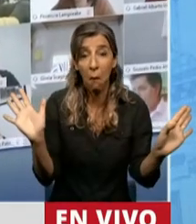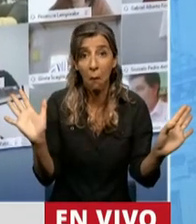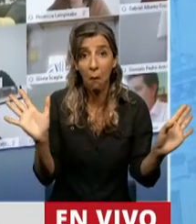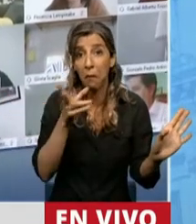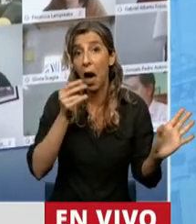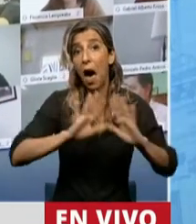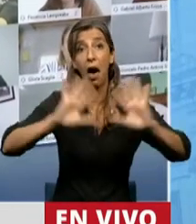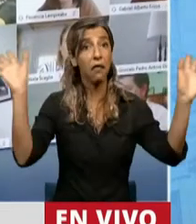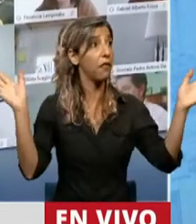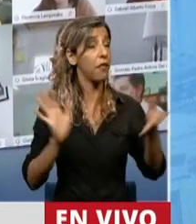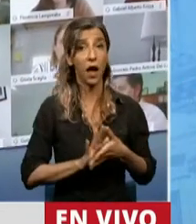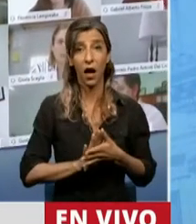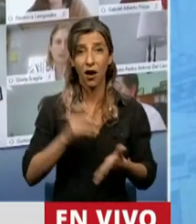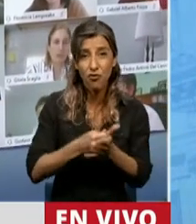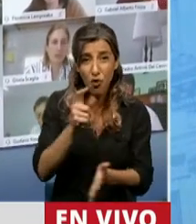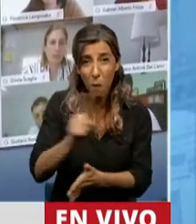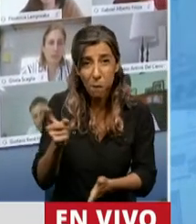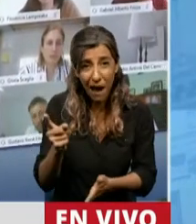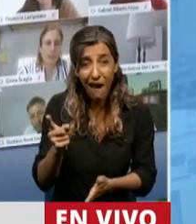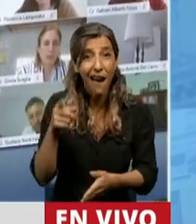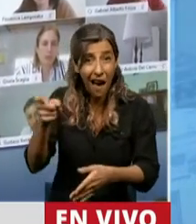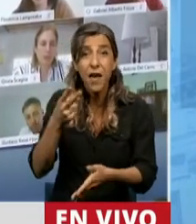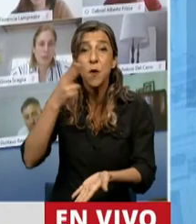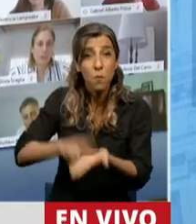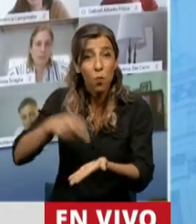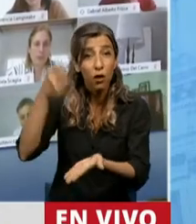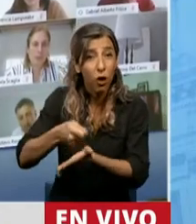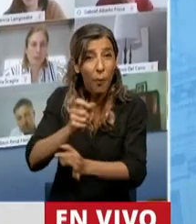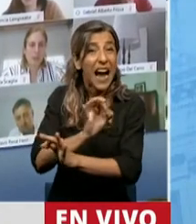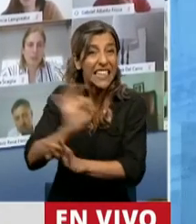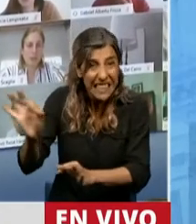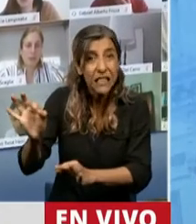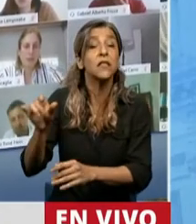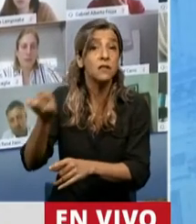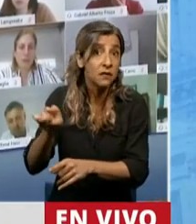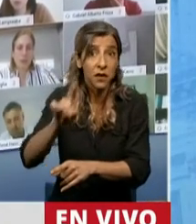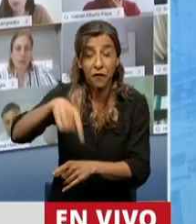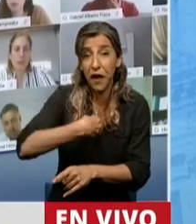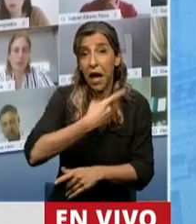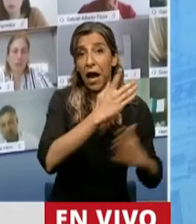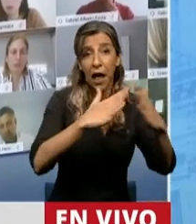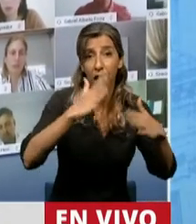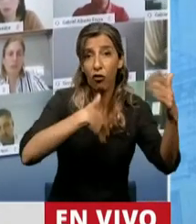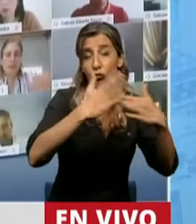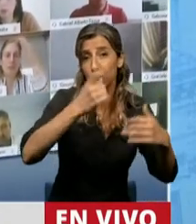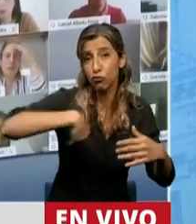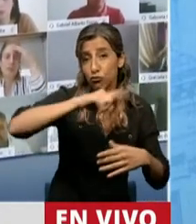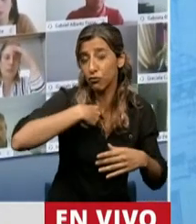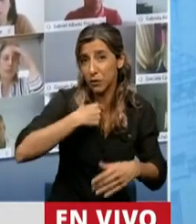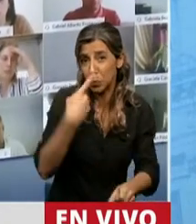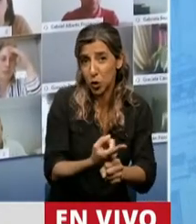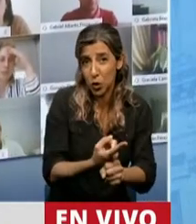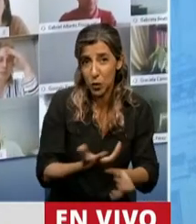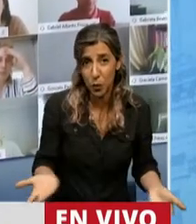urbanizar todos los barrios populares de la Argentina. Entonces, Presidente, quería dejar planteado en